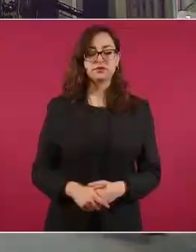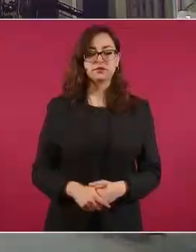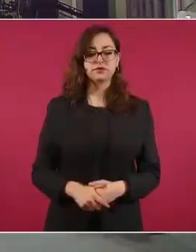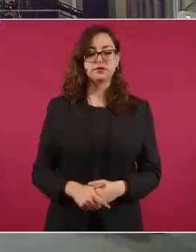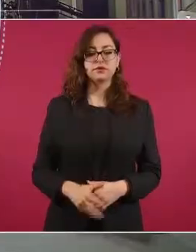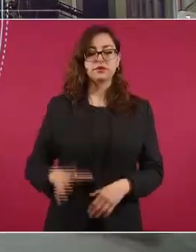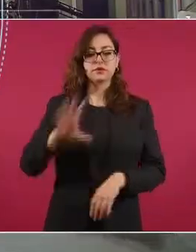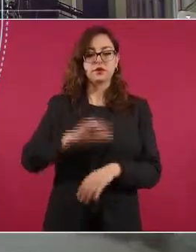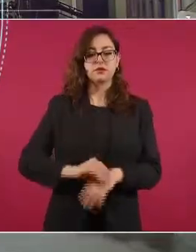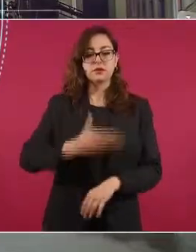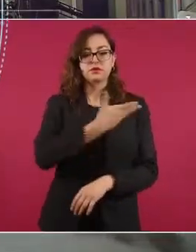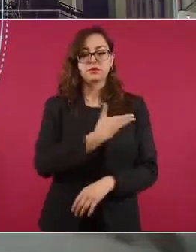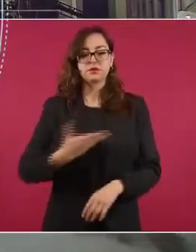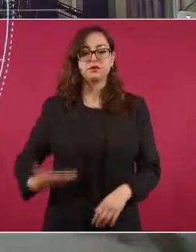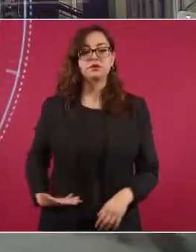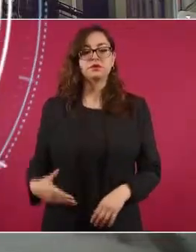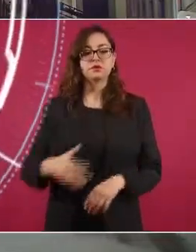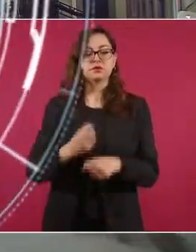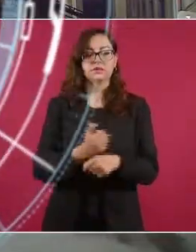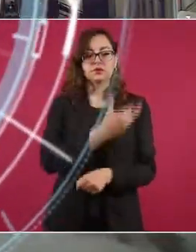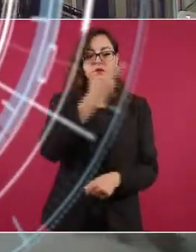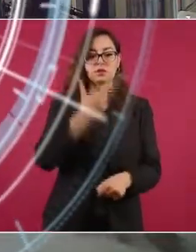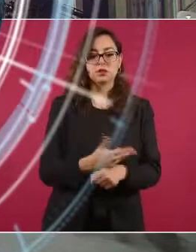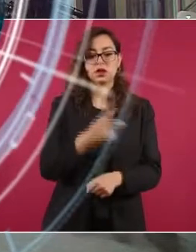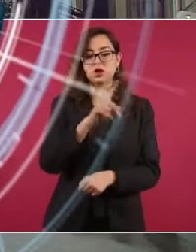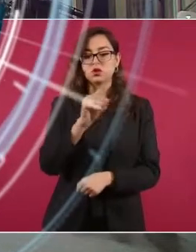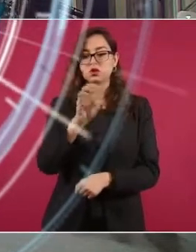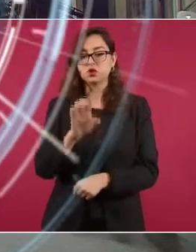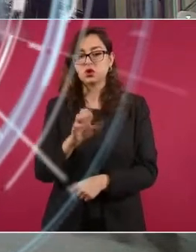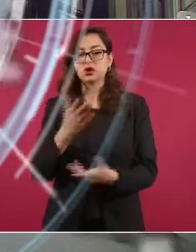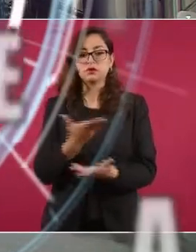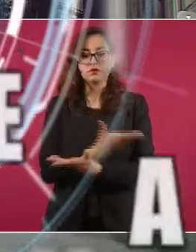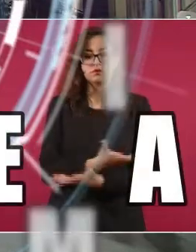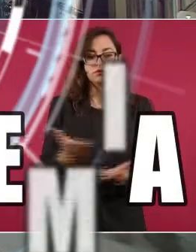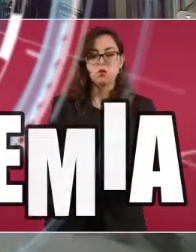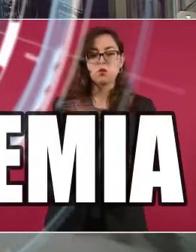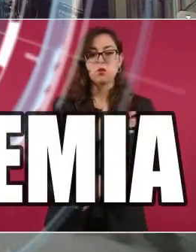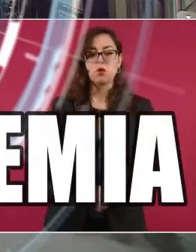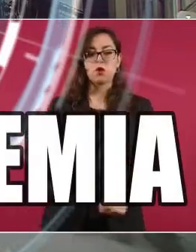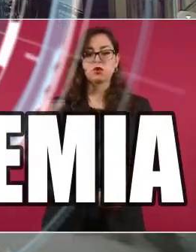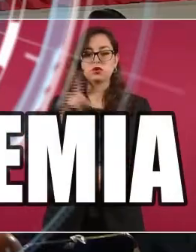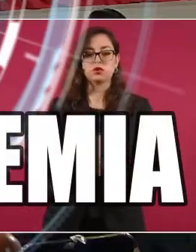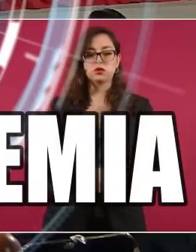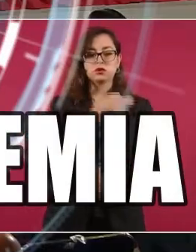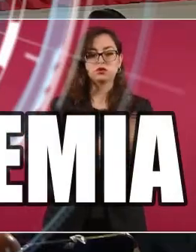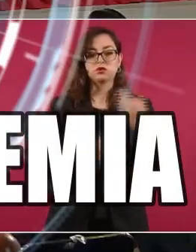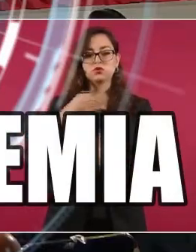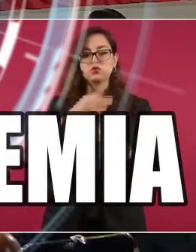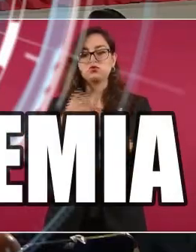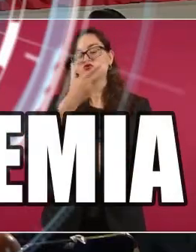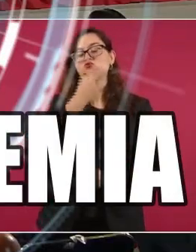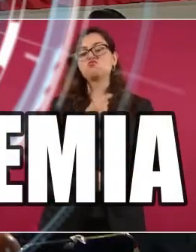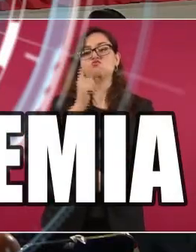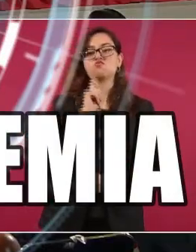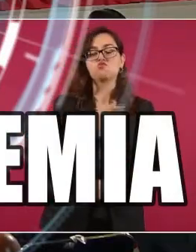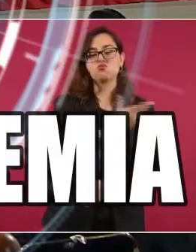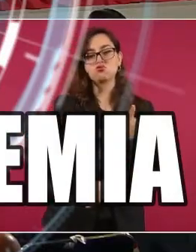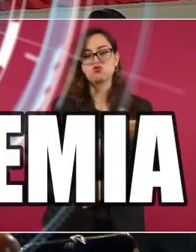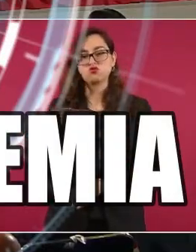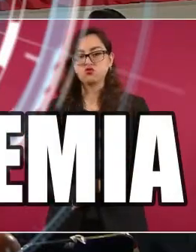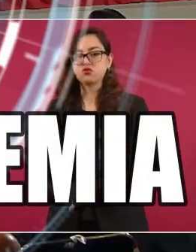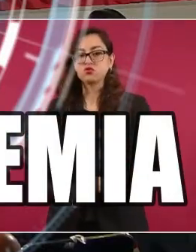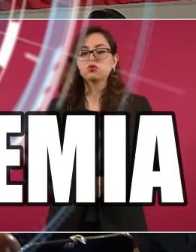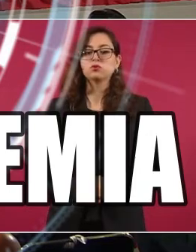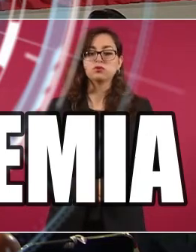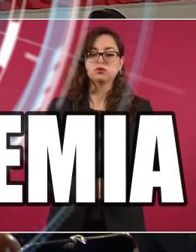Con su permiso, presidente, secretario, soy. Buenos días, buenos días tengan todas y todos ustedes. Vamos a informar brevemente sobre